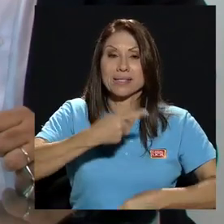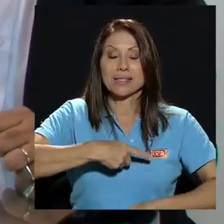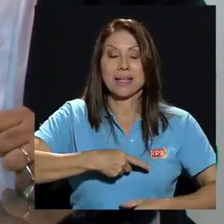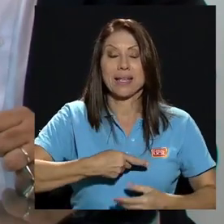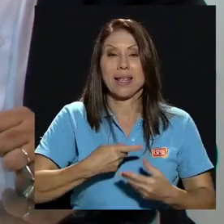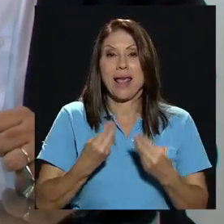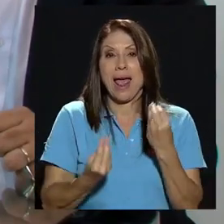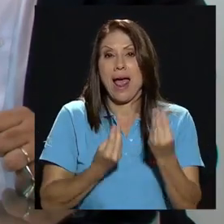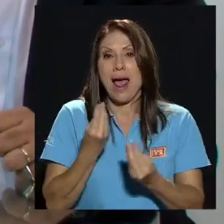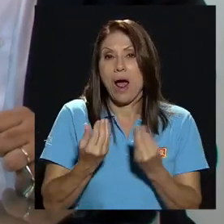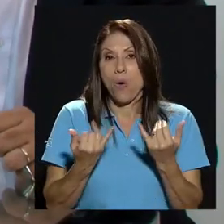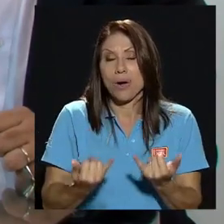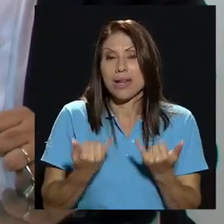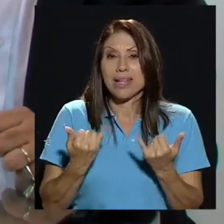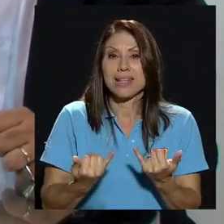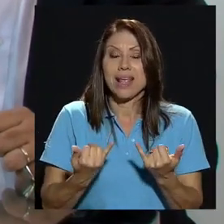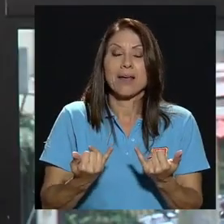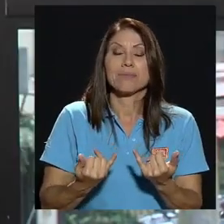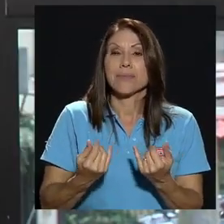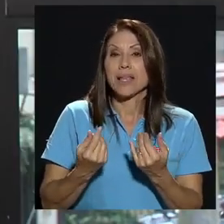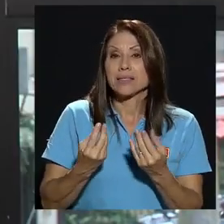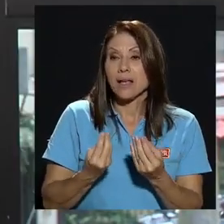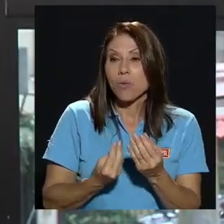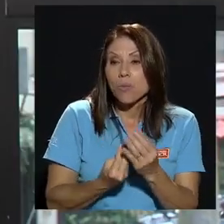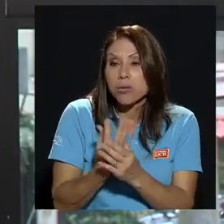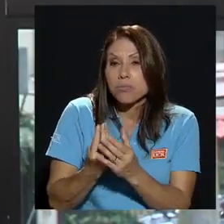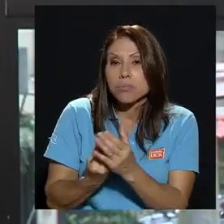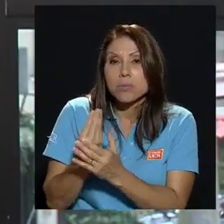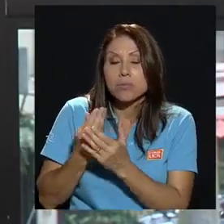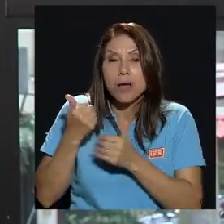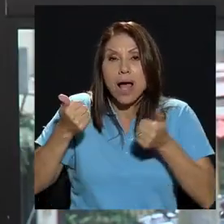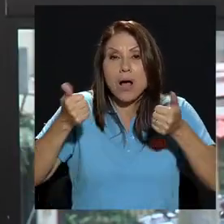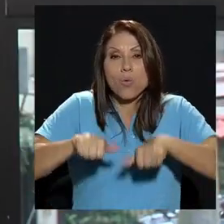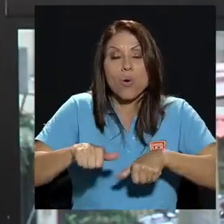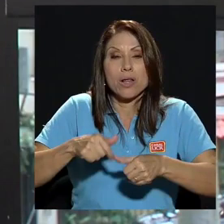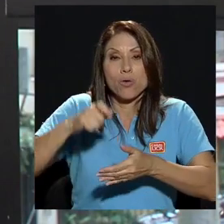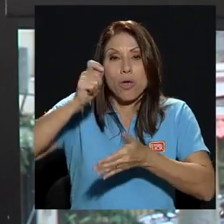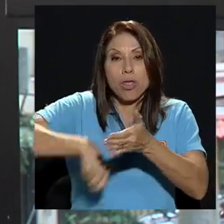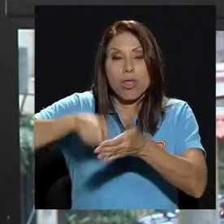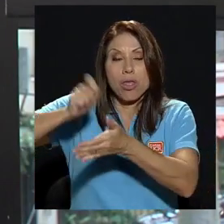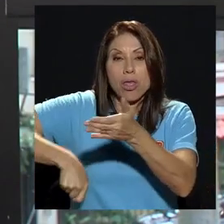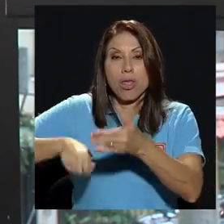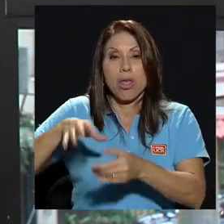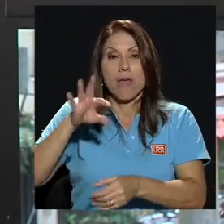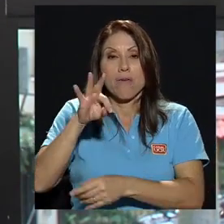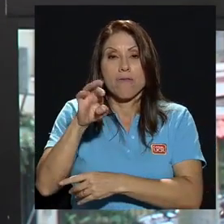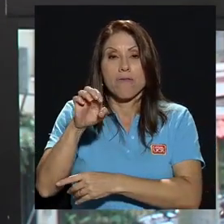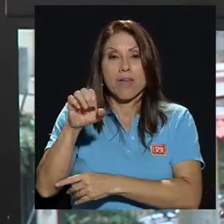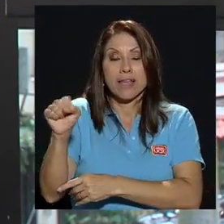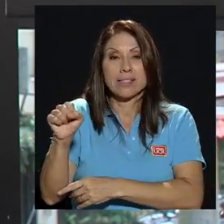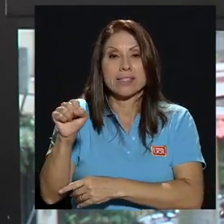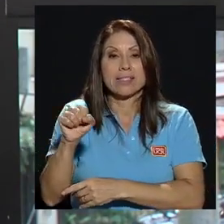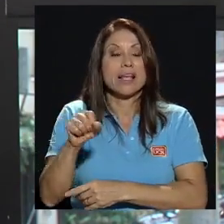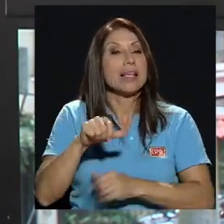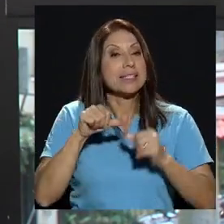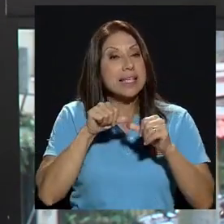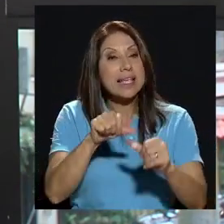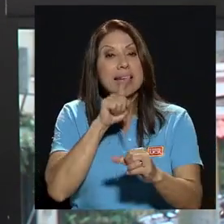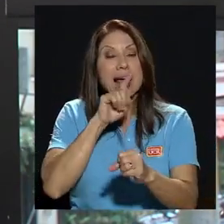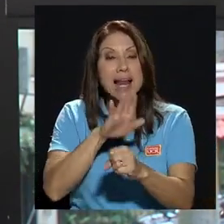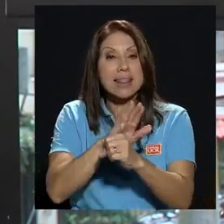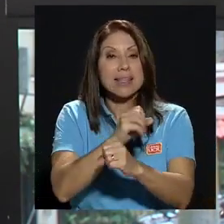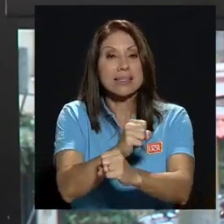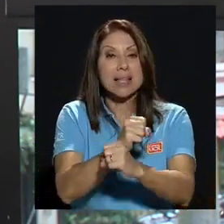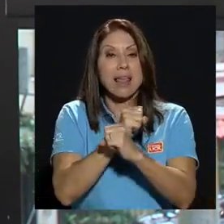generando el acuerdo del FES seguir garantizando entonces el financiamiento correcto para las universidades el